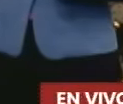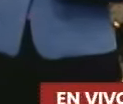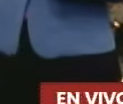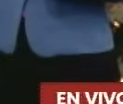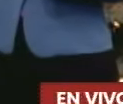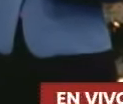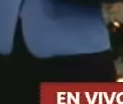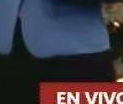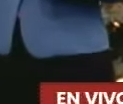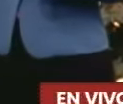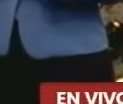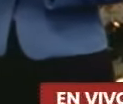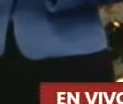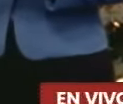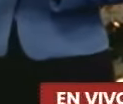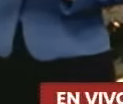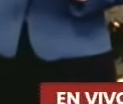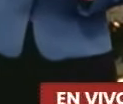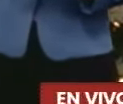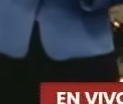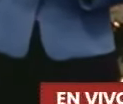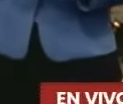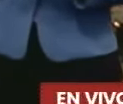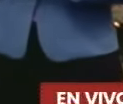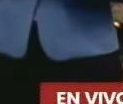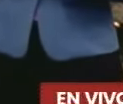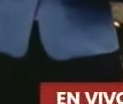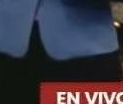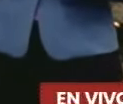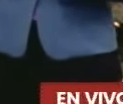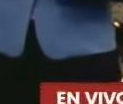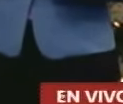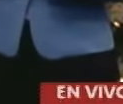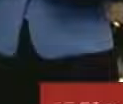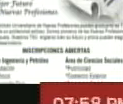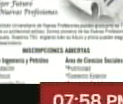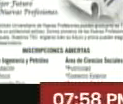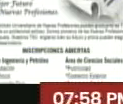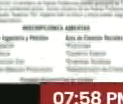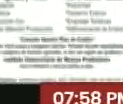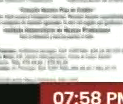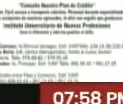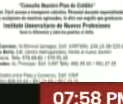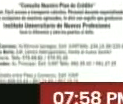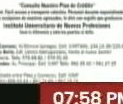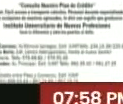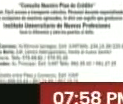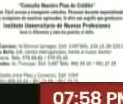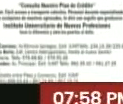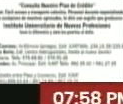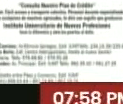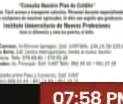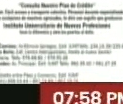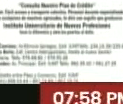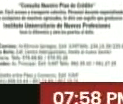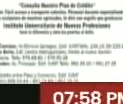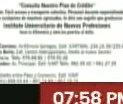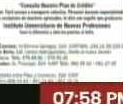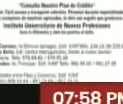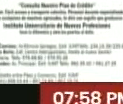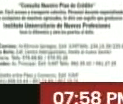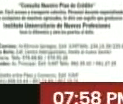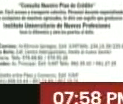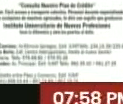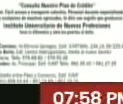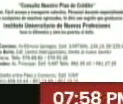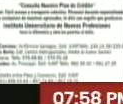Vamos a revisar ahora el portal del Universal Presidente, lo dice en su titular, Venezuela despliega operativo nacional de fumigación contra el